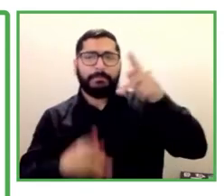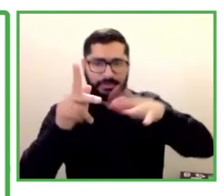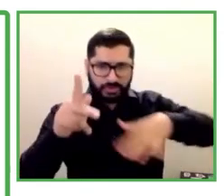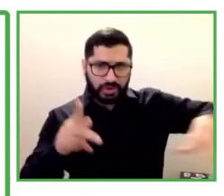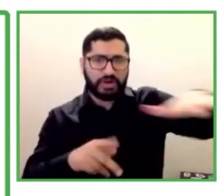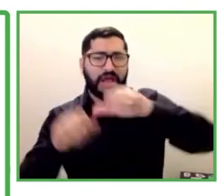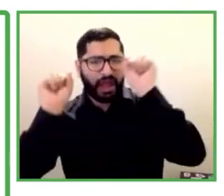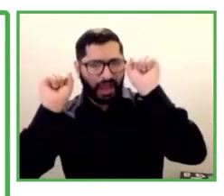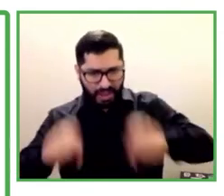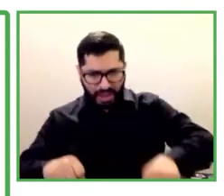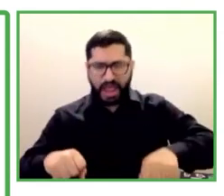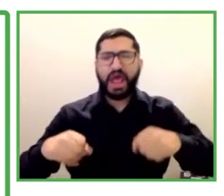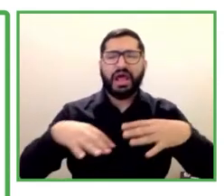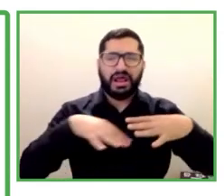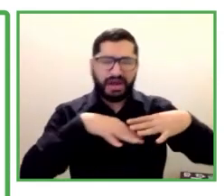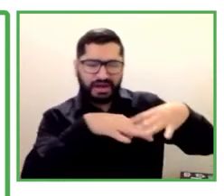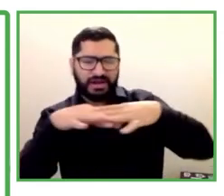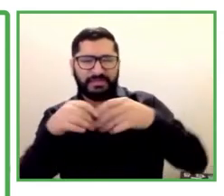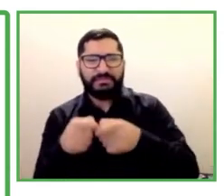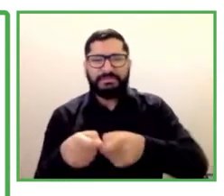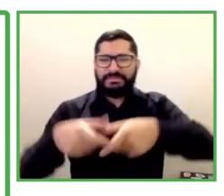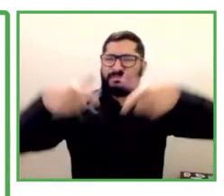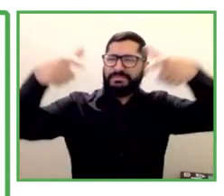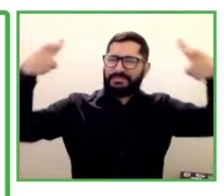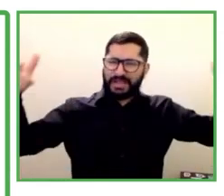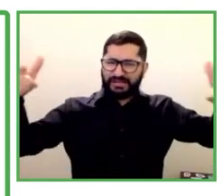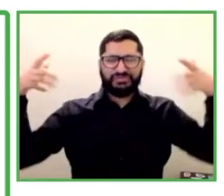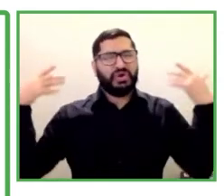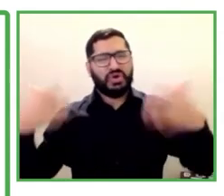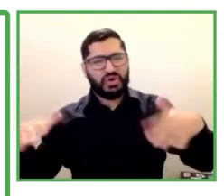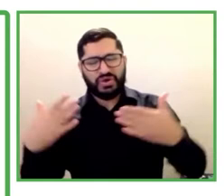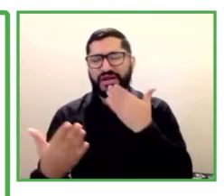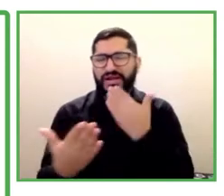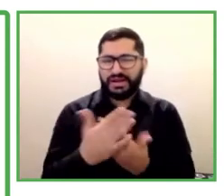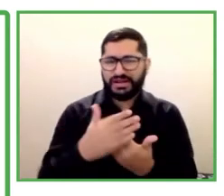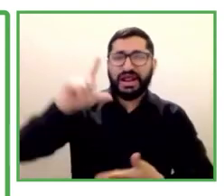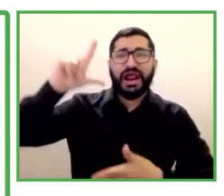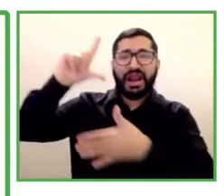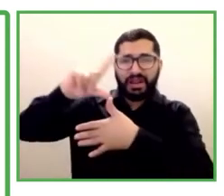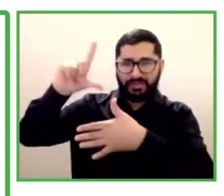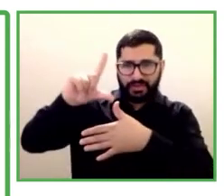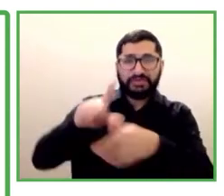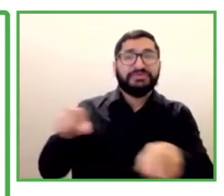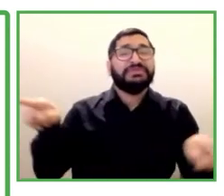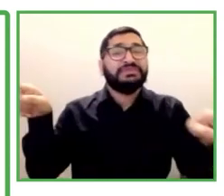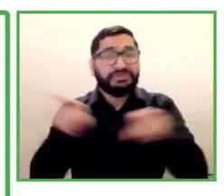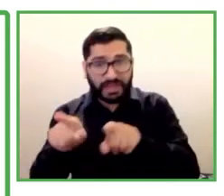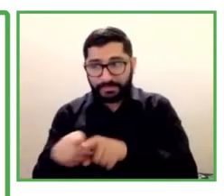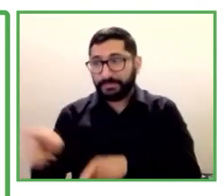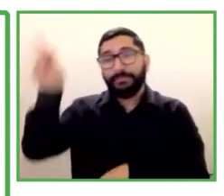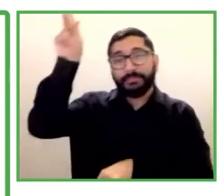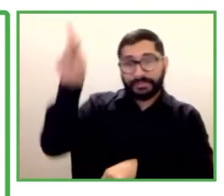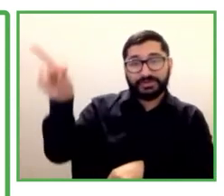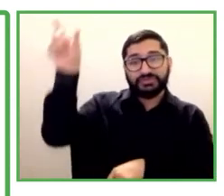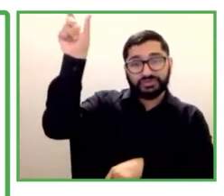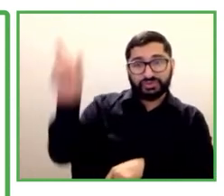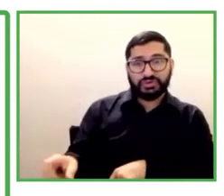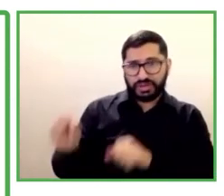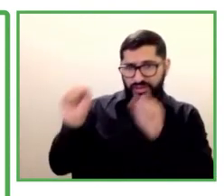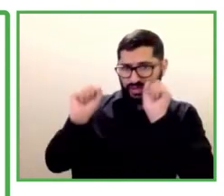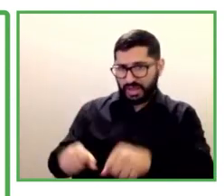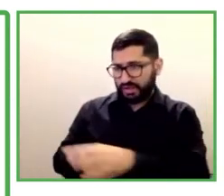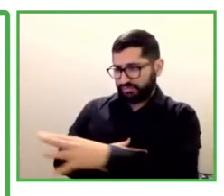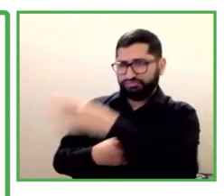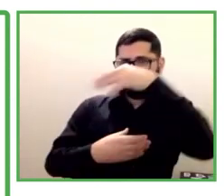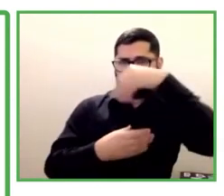accesibilidad también ha sido incluida por las Naciones Unidas entre los 400 programas que ayudan